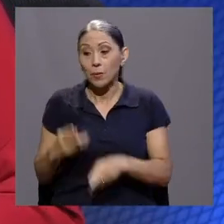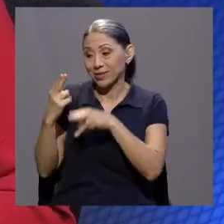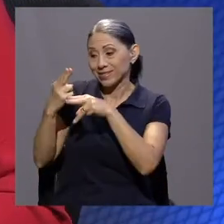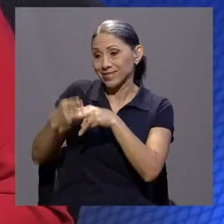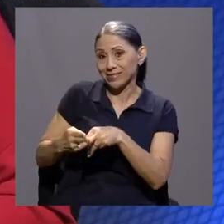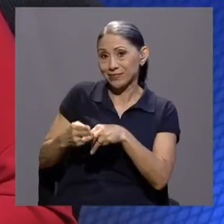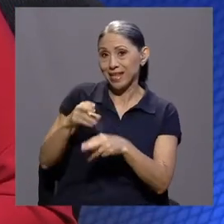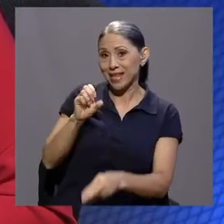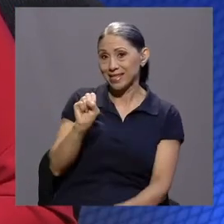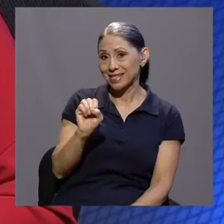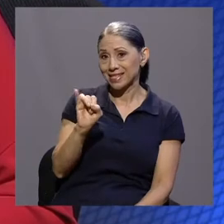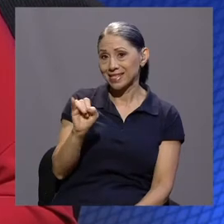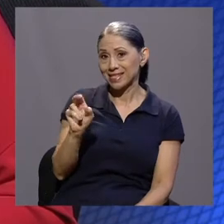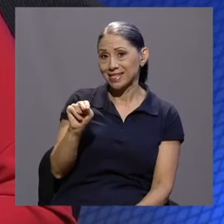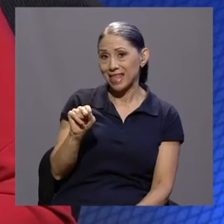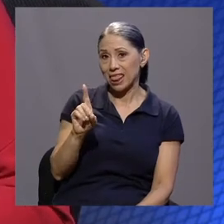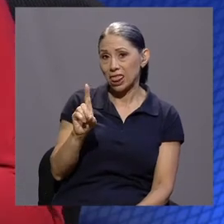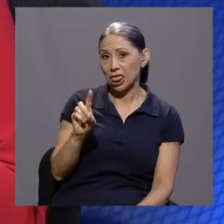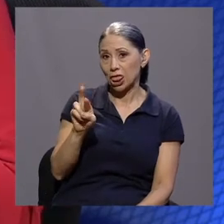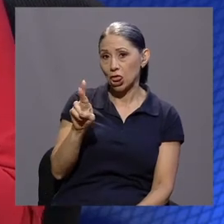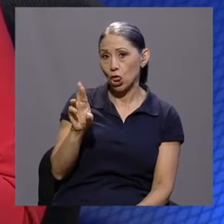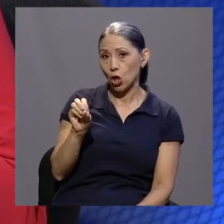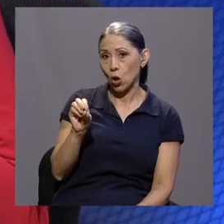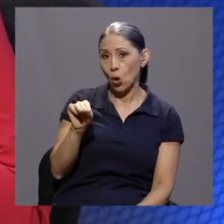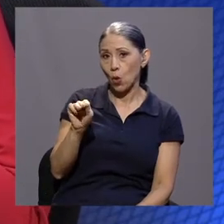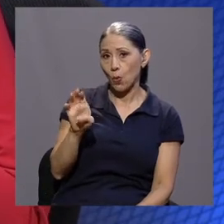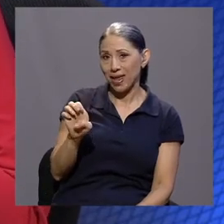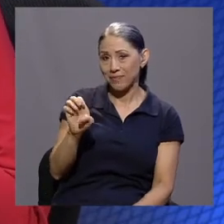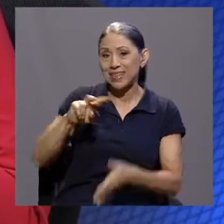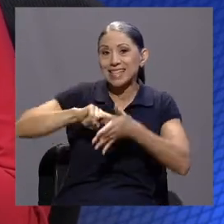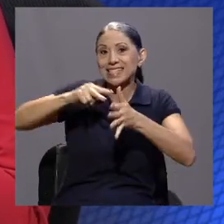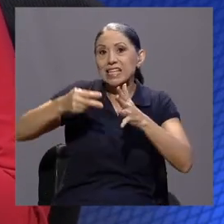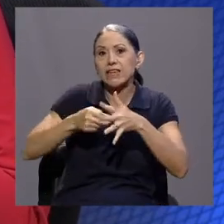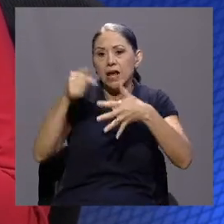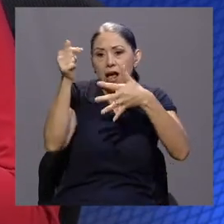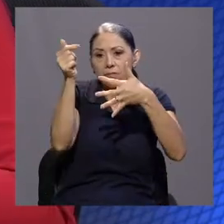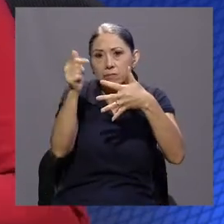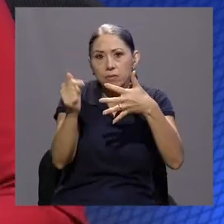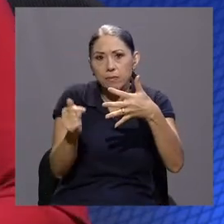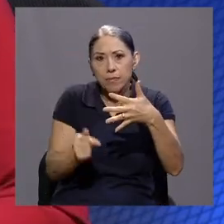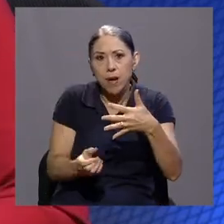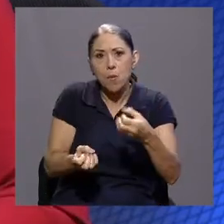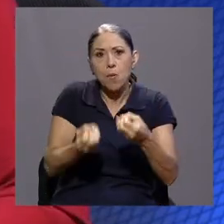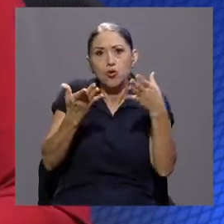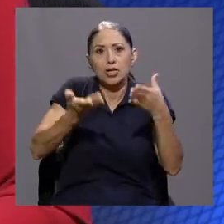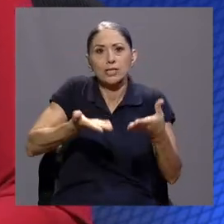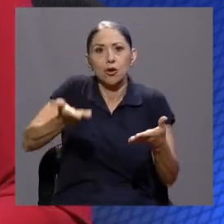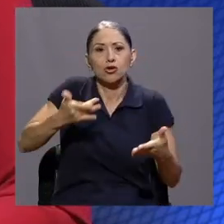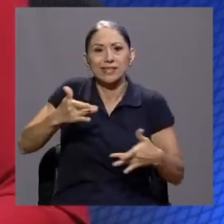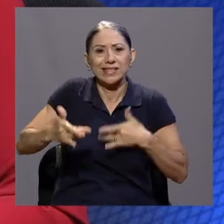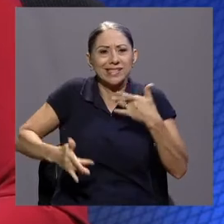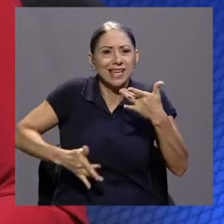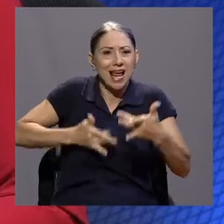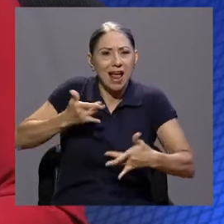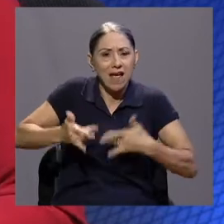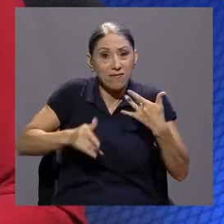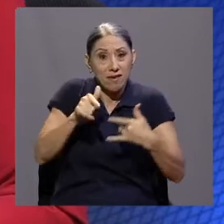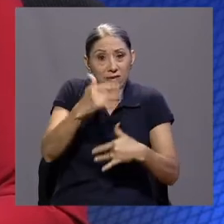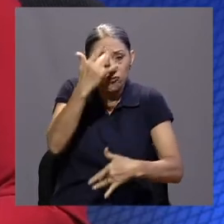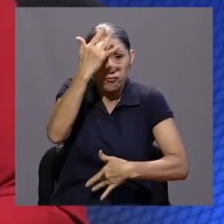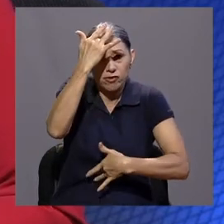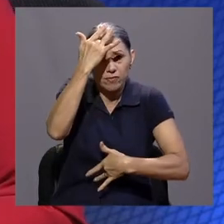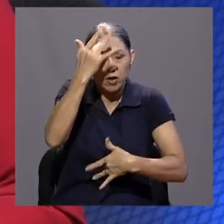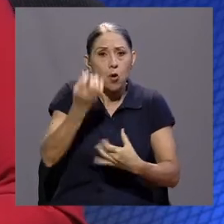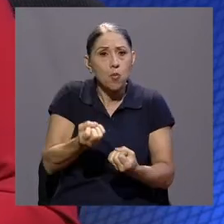llamarse síndrome es porque consta de muchas síntomas, hay muchas situaciones